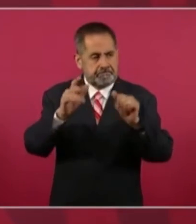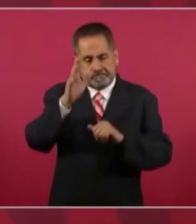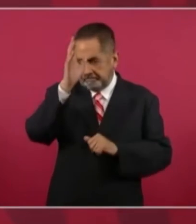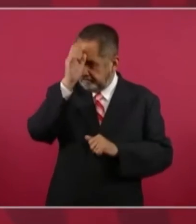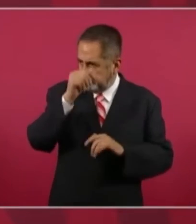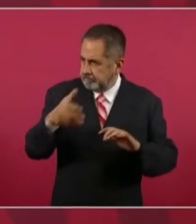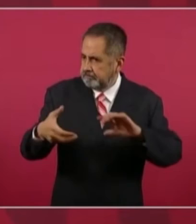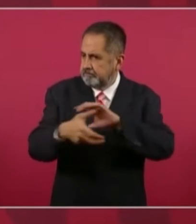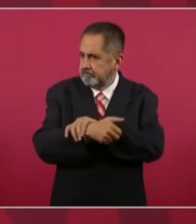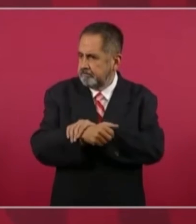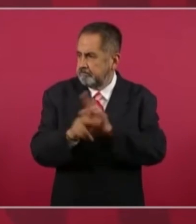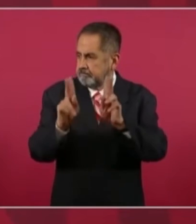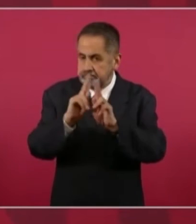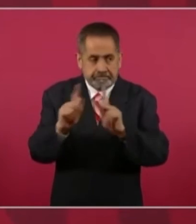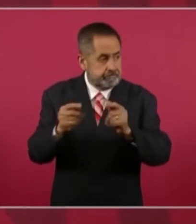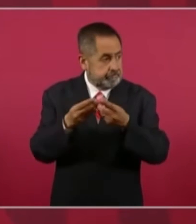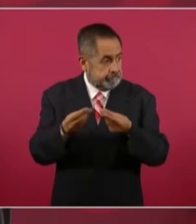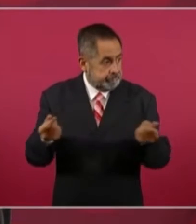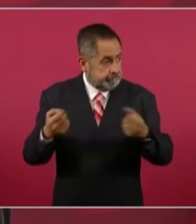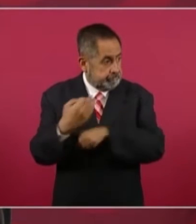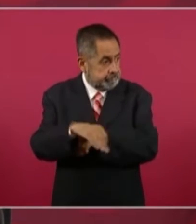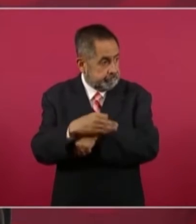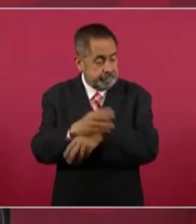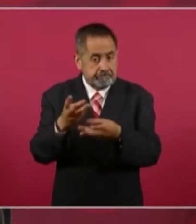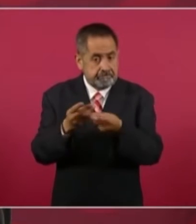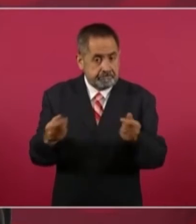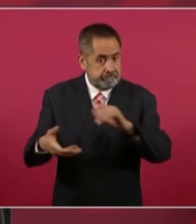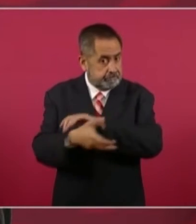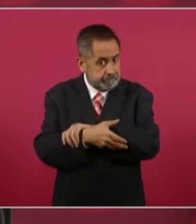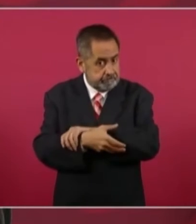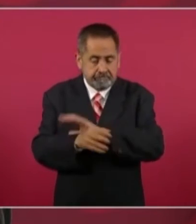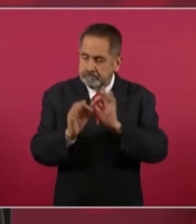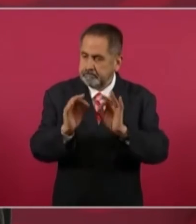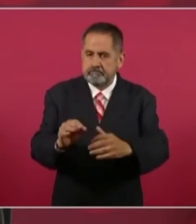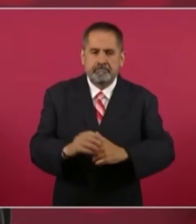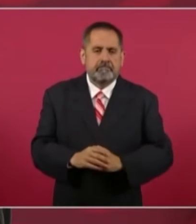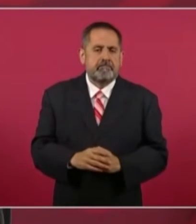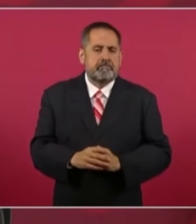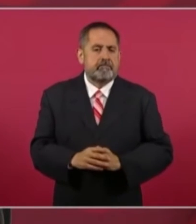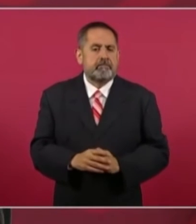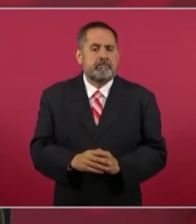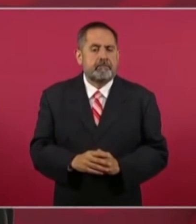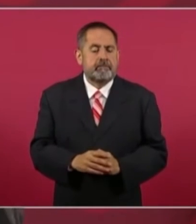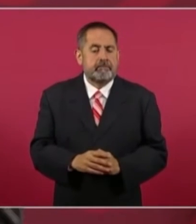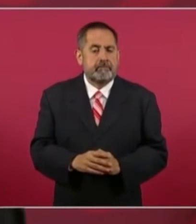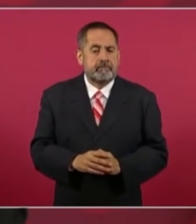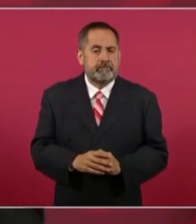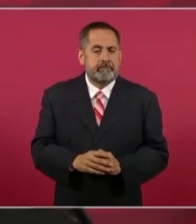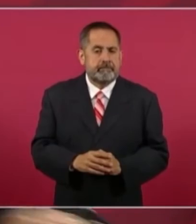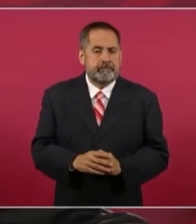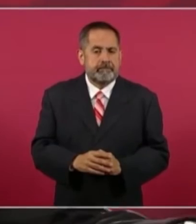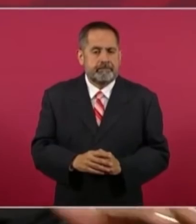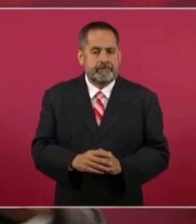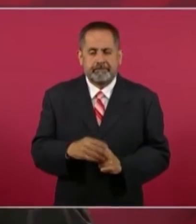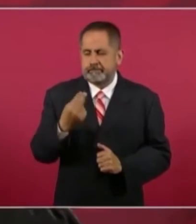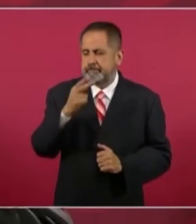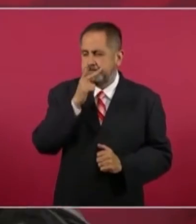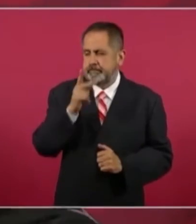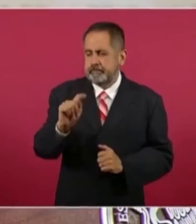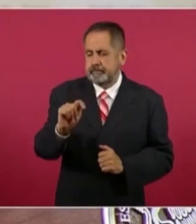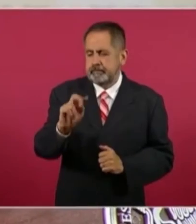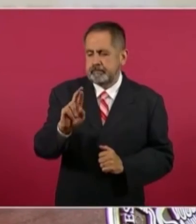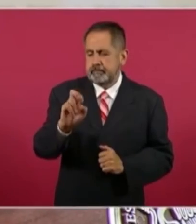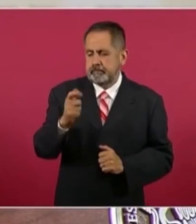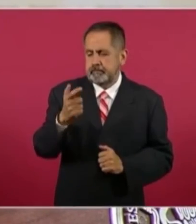y relajar